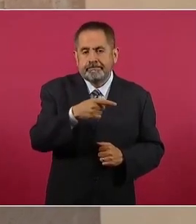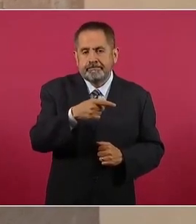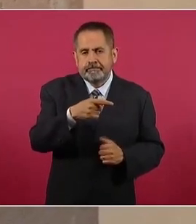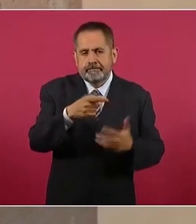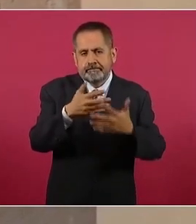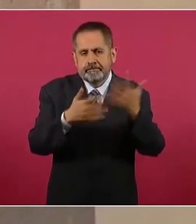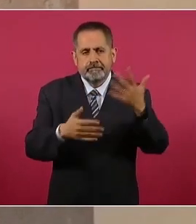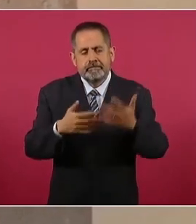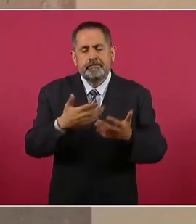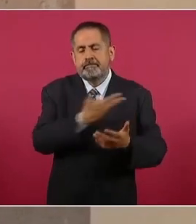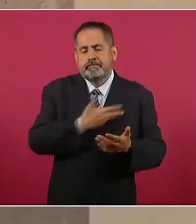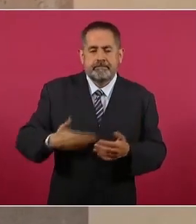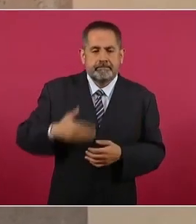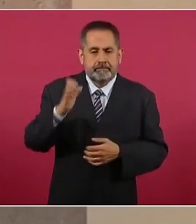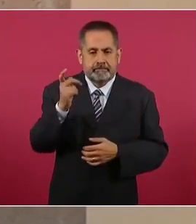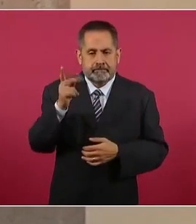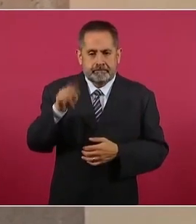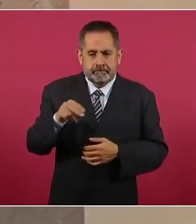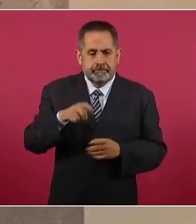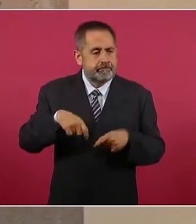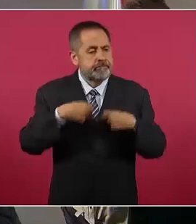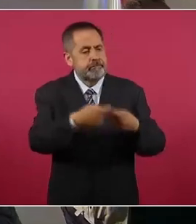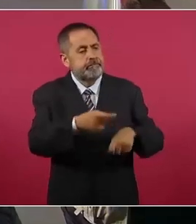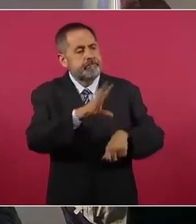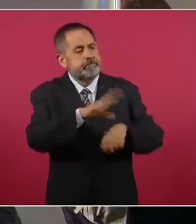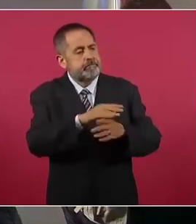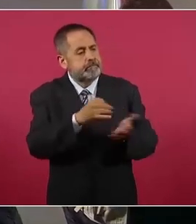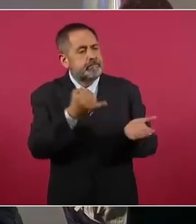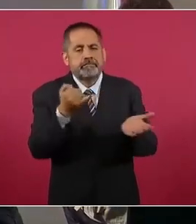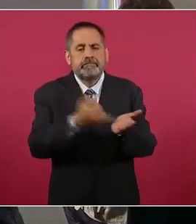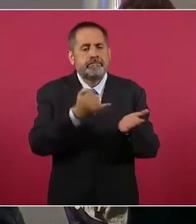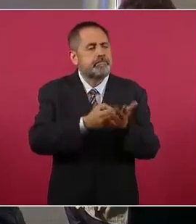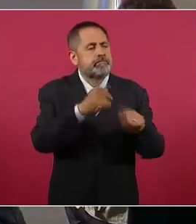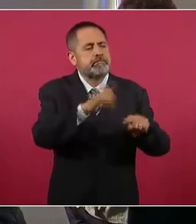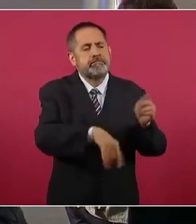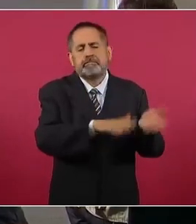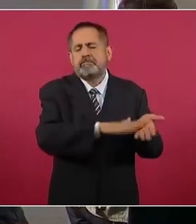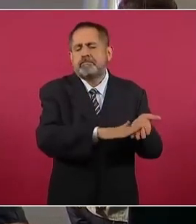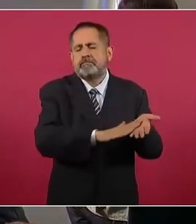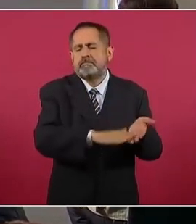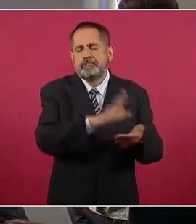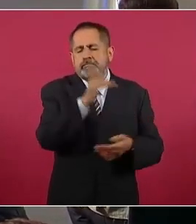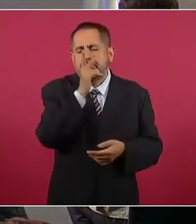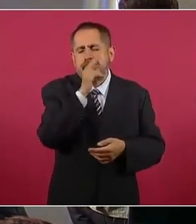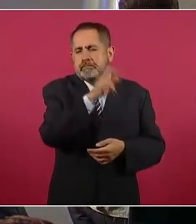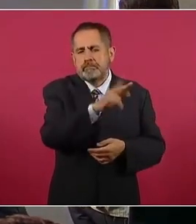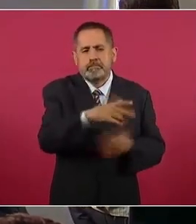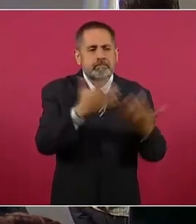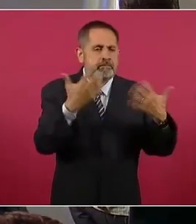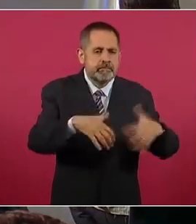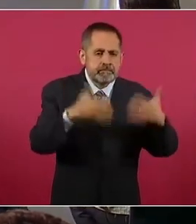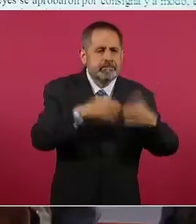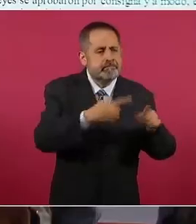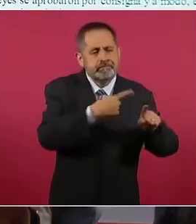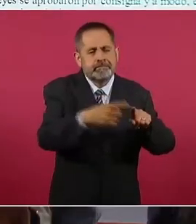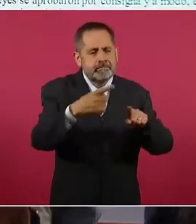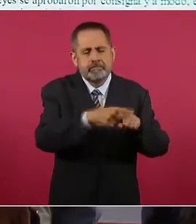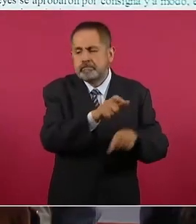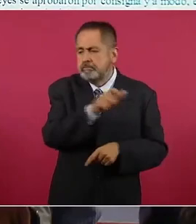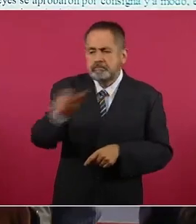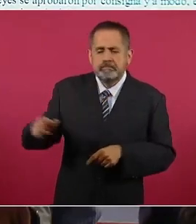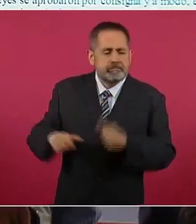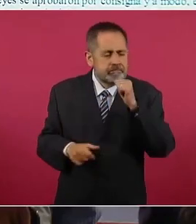el presidente Peña, otorgando estímulos fiscales a la industria manufacturera, maquiladora y de servicios